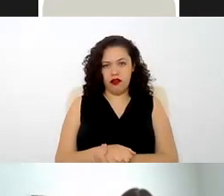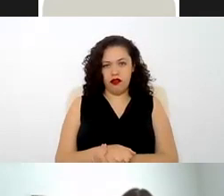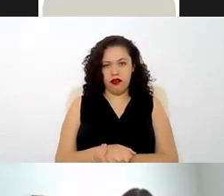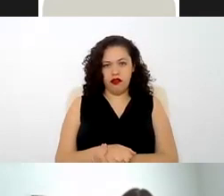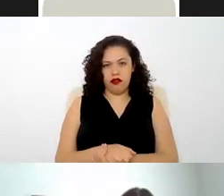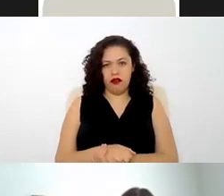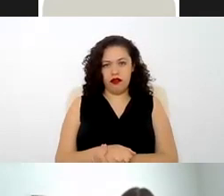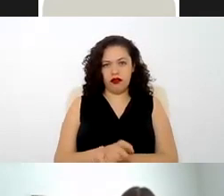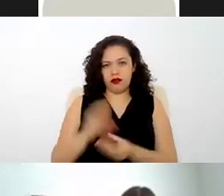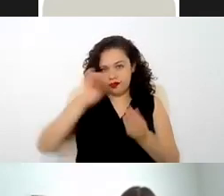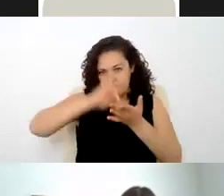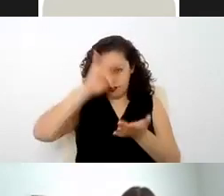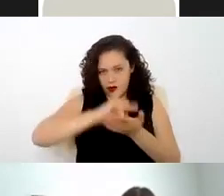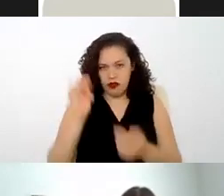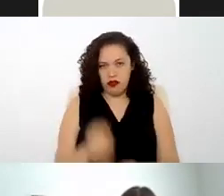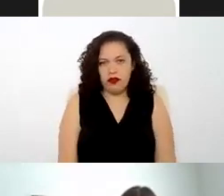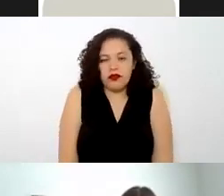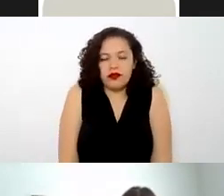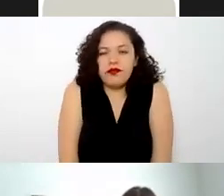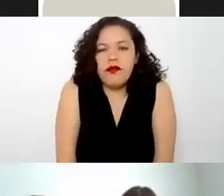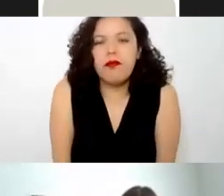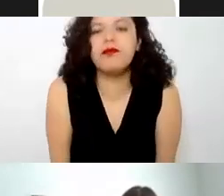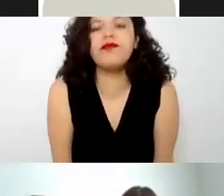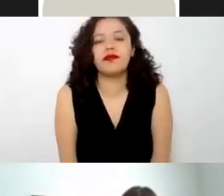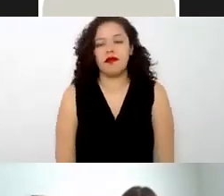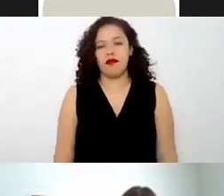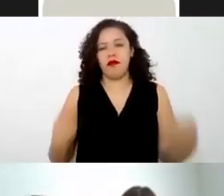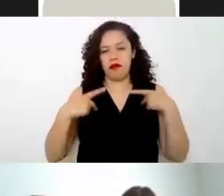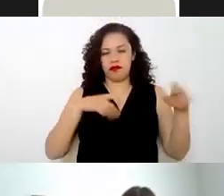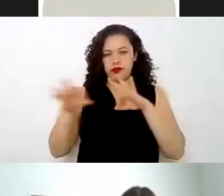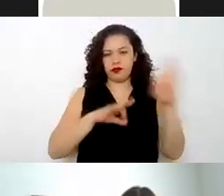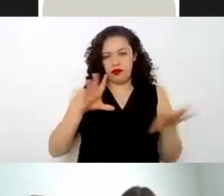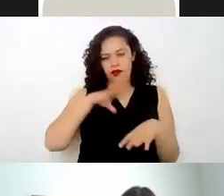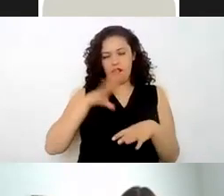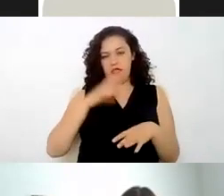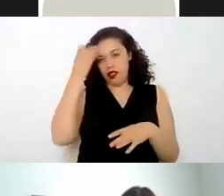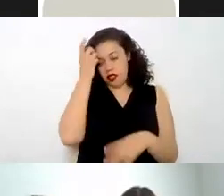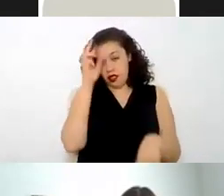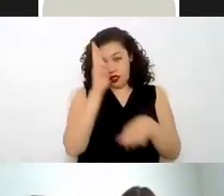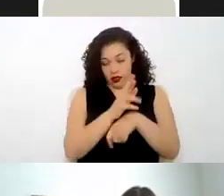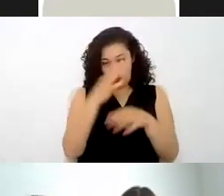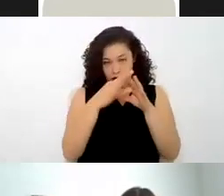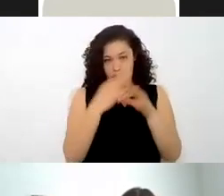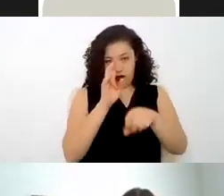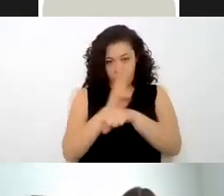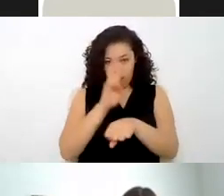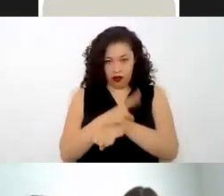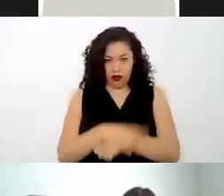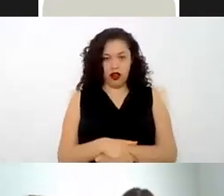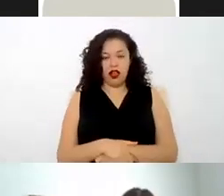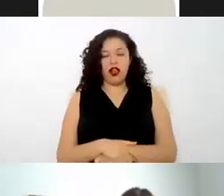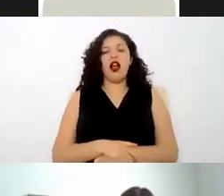muchas gracias los trabajadores de confianza son aquellos que cumplen con funciones de dirección inspección vigilancia o